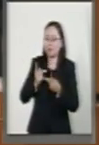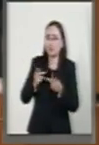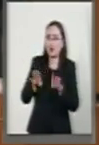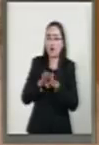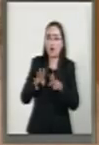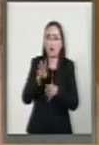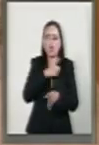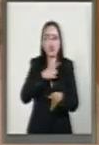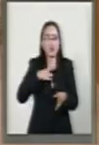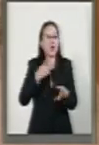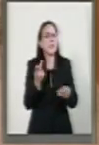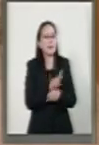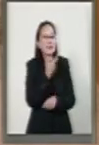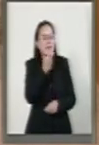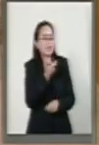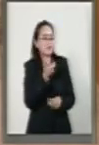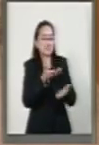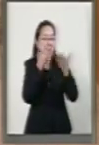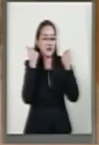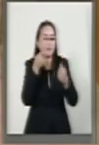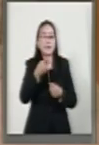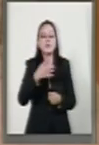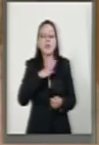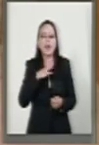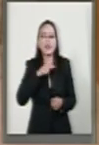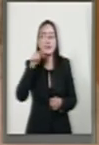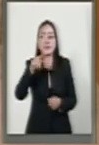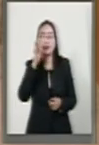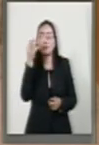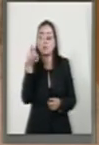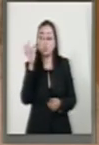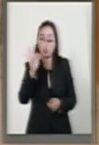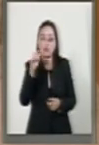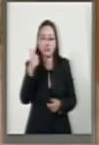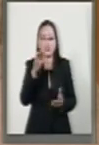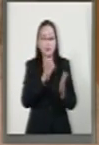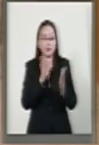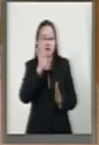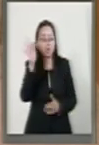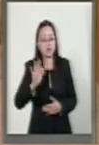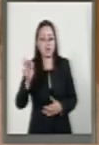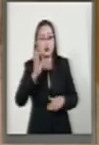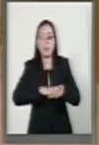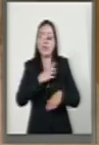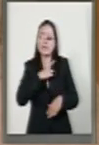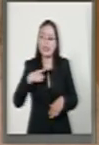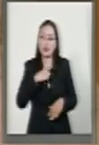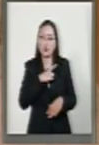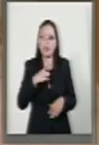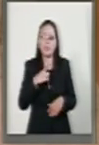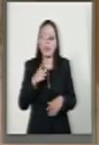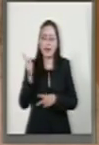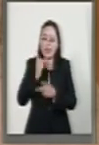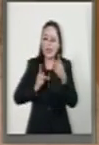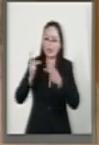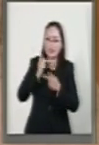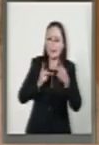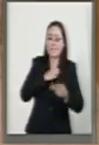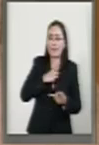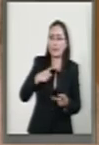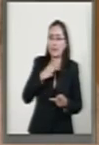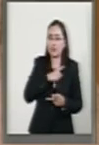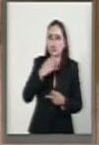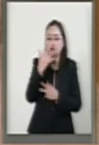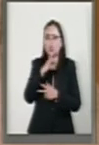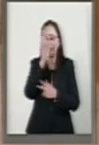años el endeudamiento de las entidades incrementó 17.7% y del total de los créditos contratados más del 50